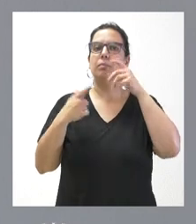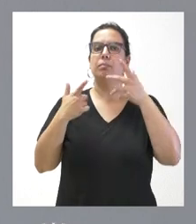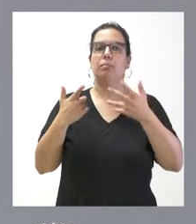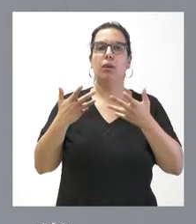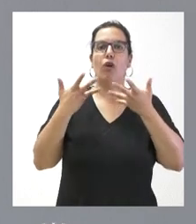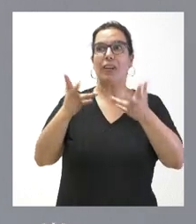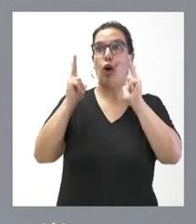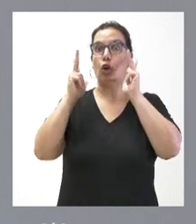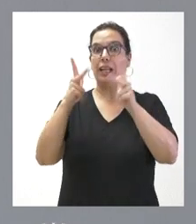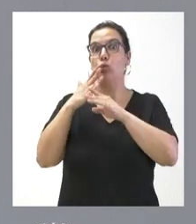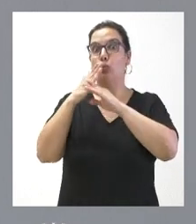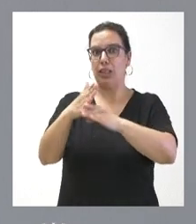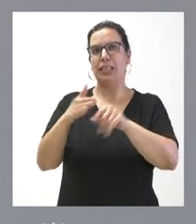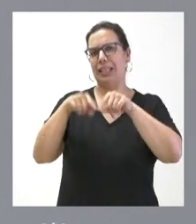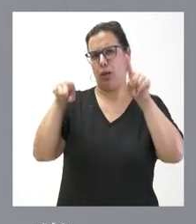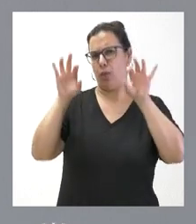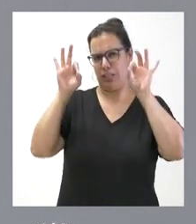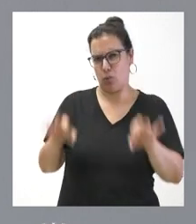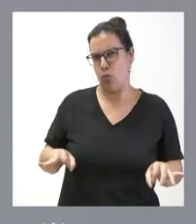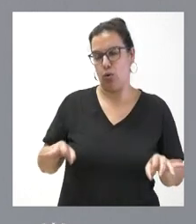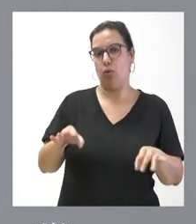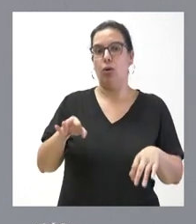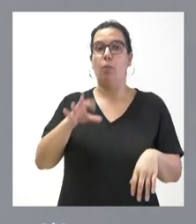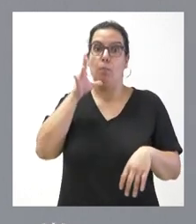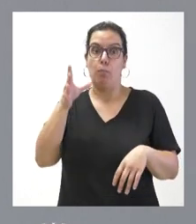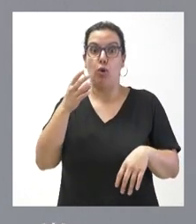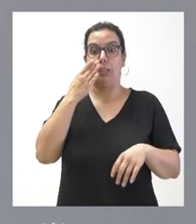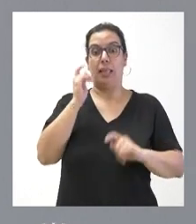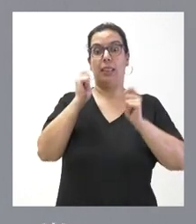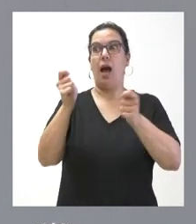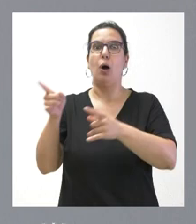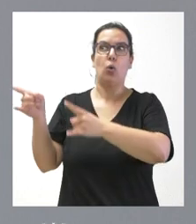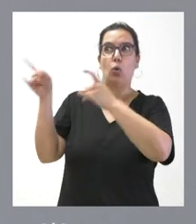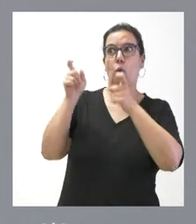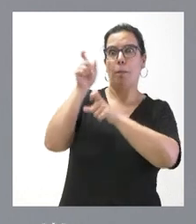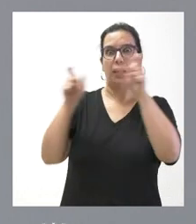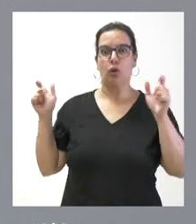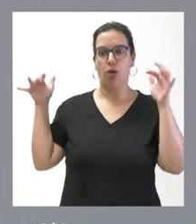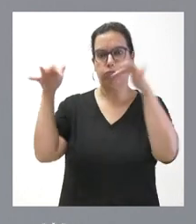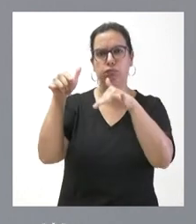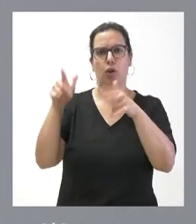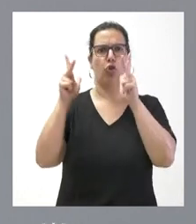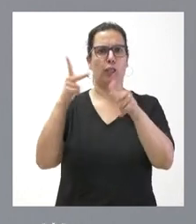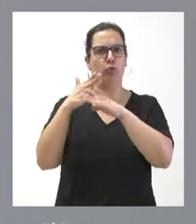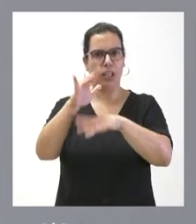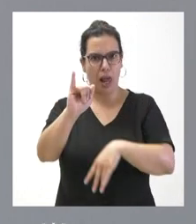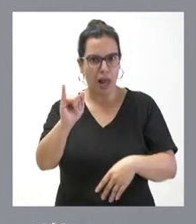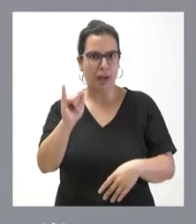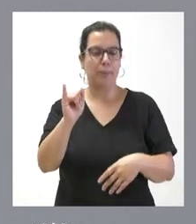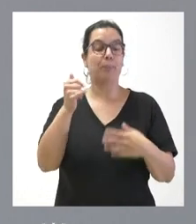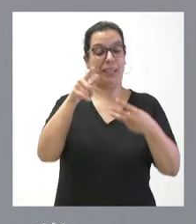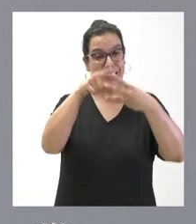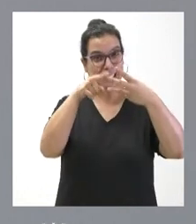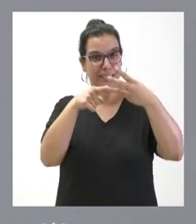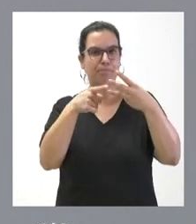hotelera suficiente, que Segovia, que seguro que la tiene, en relación con personas que pudieran venir a otras comunidades autónomas a esta fiesta. Son los valores